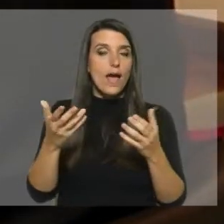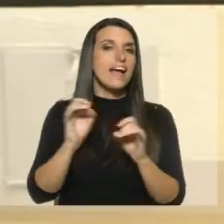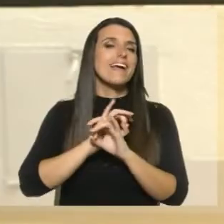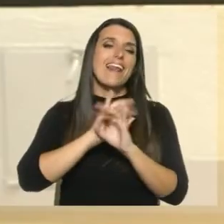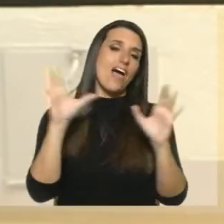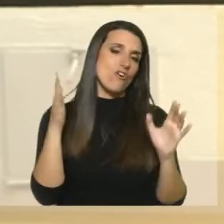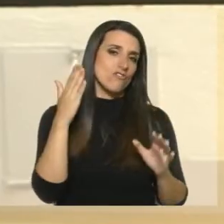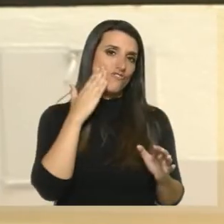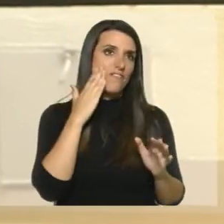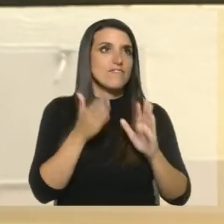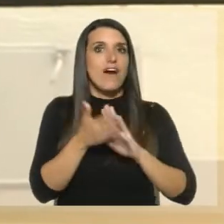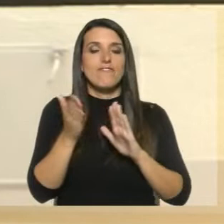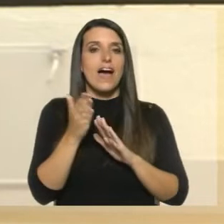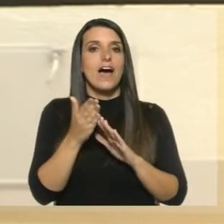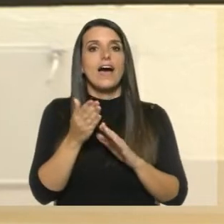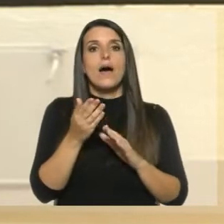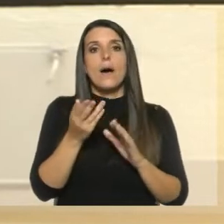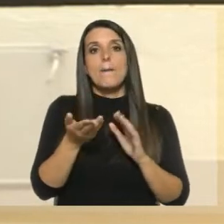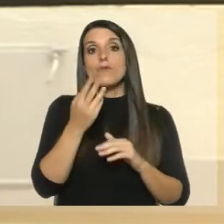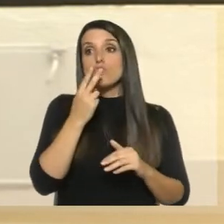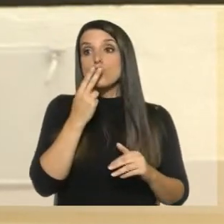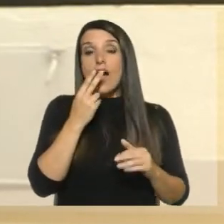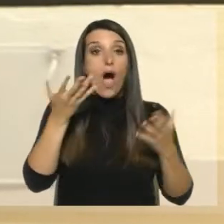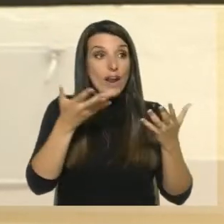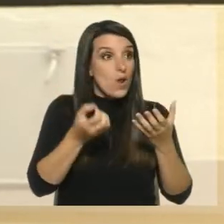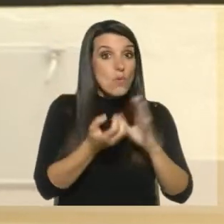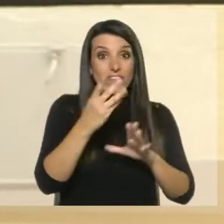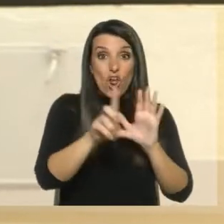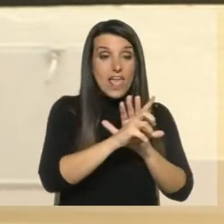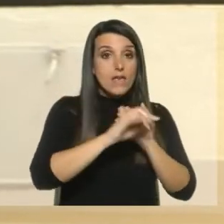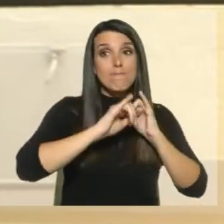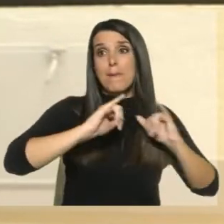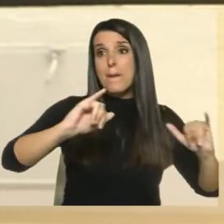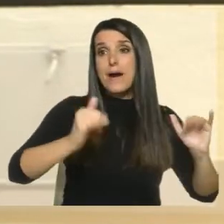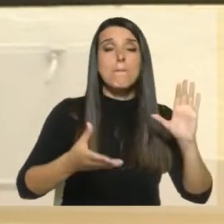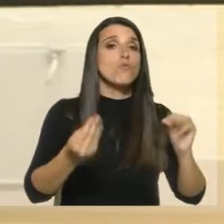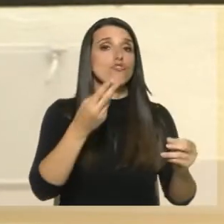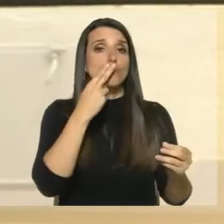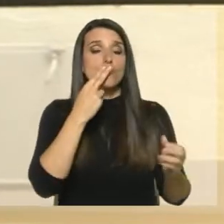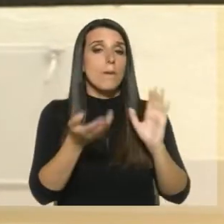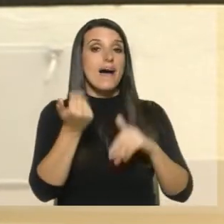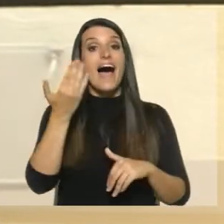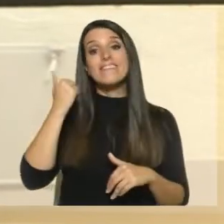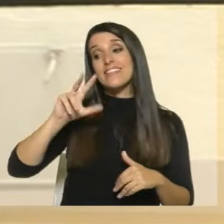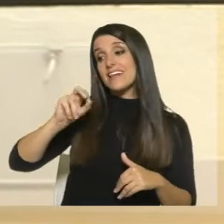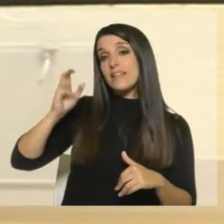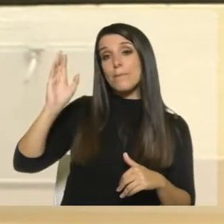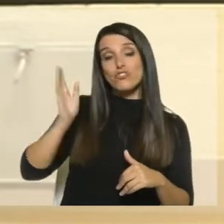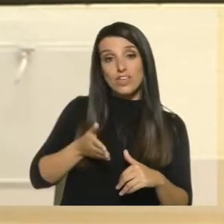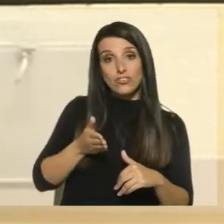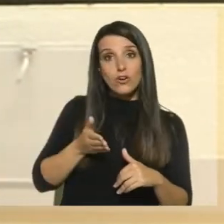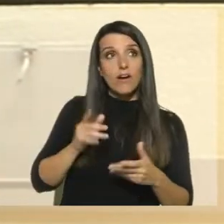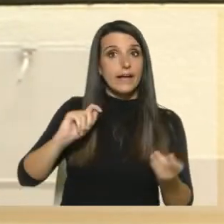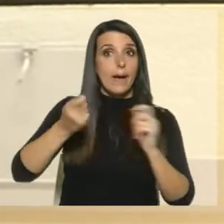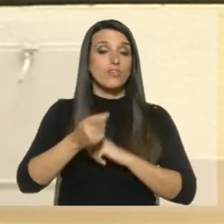de que van a llevar a un aumento del consumo, cuando además Uruguay ha sido ejemplo a nivel mundial en la reducción, ¿no? Pasamos de un 30% de prevalencia